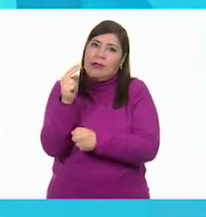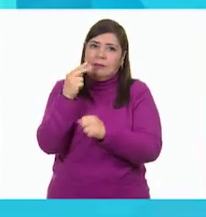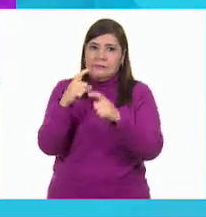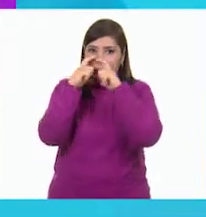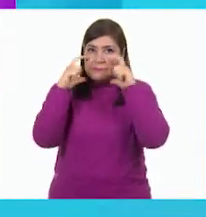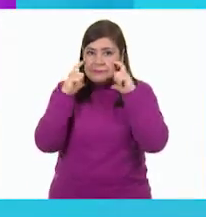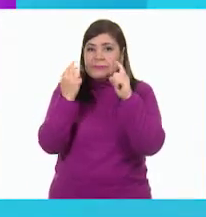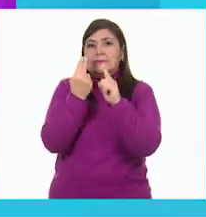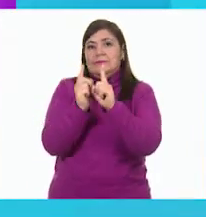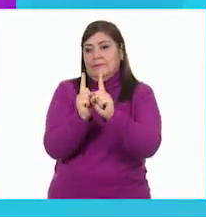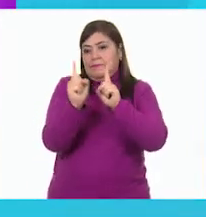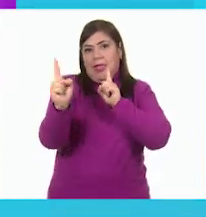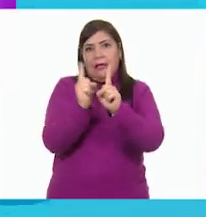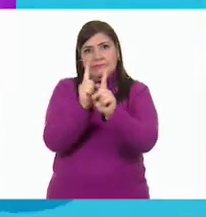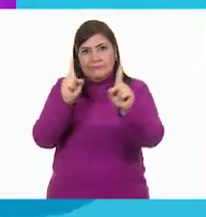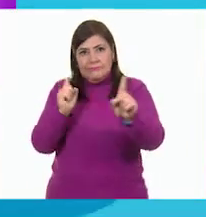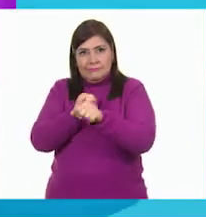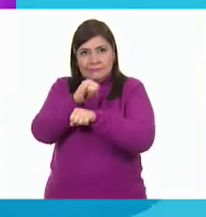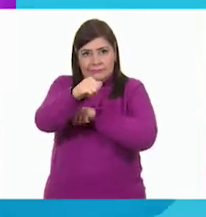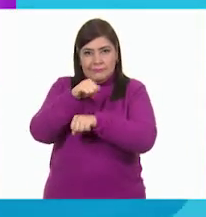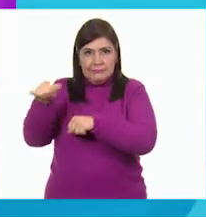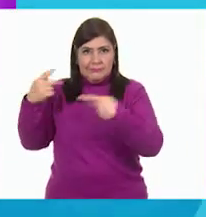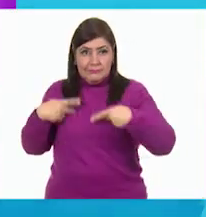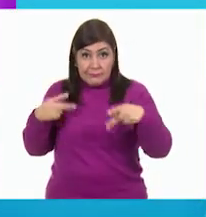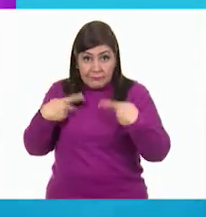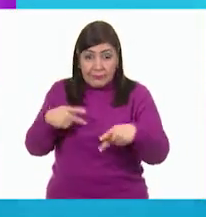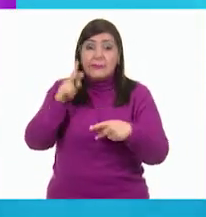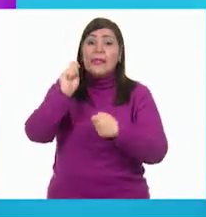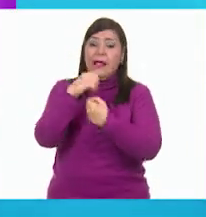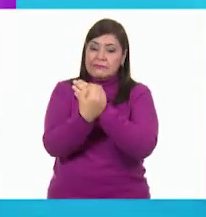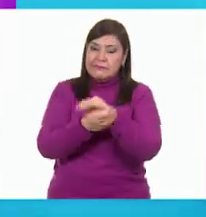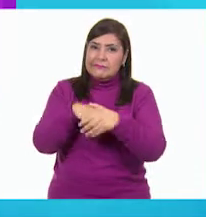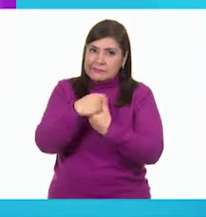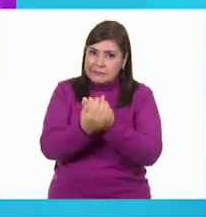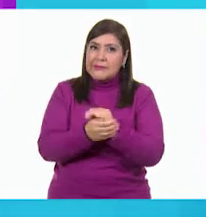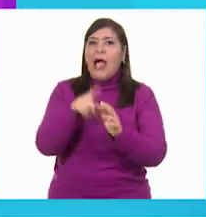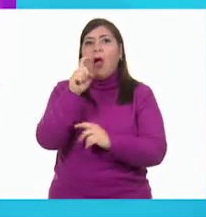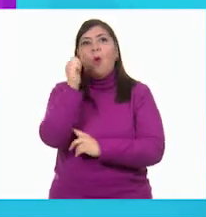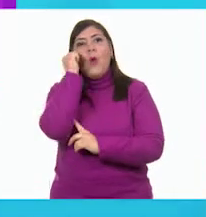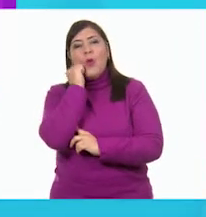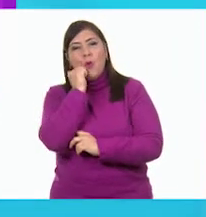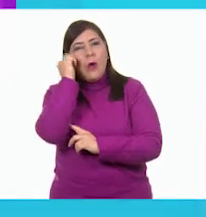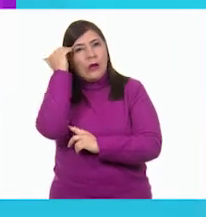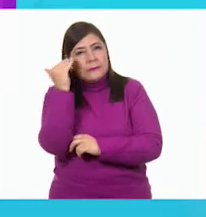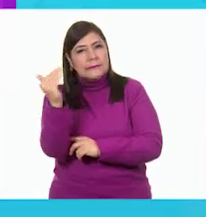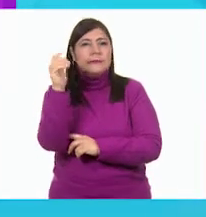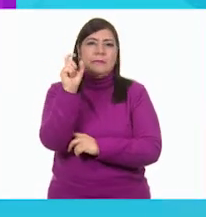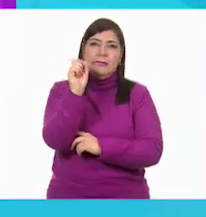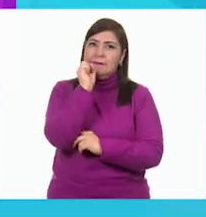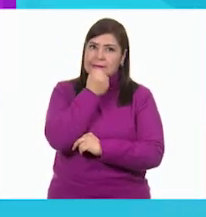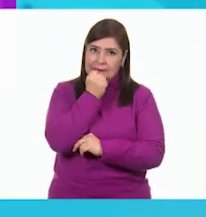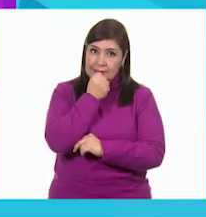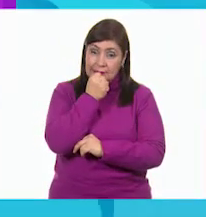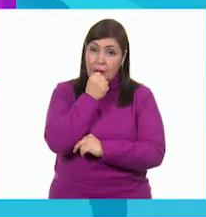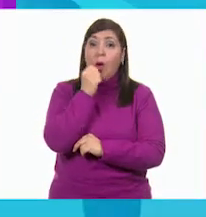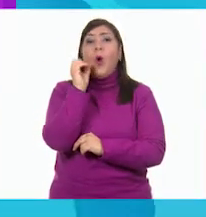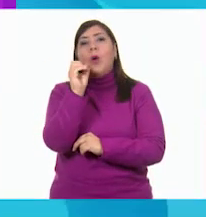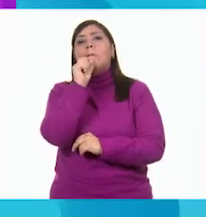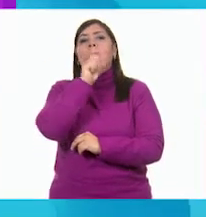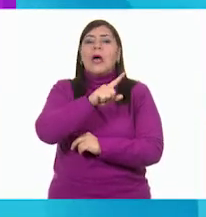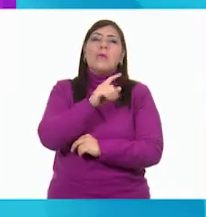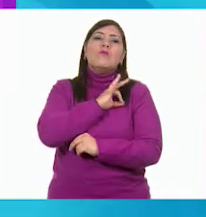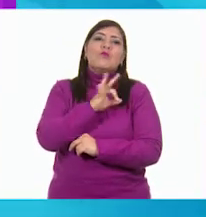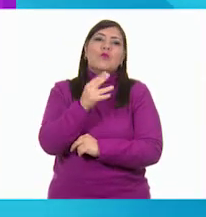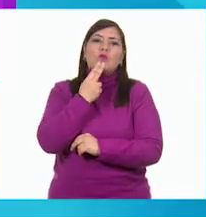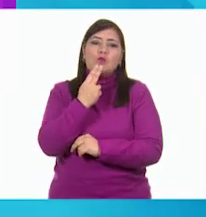distancia. Lávate las manos muy seguido con agua y jabón por lo menos durante 20 segundos. O aplica